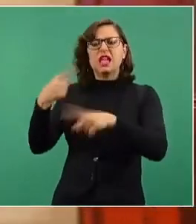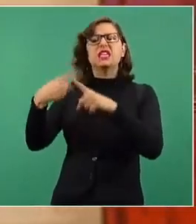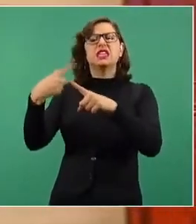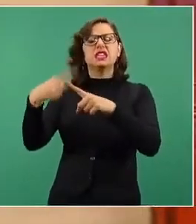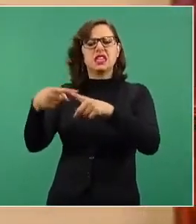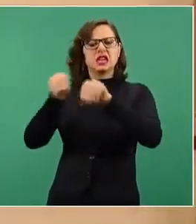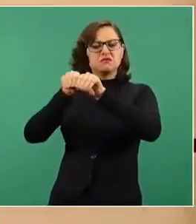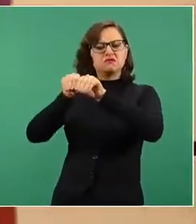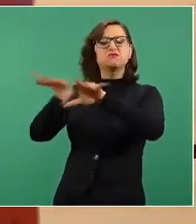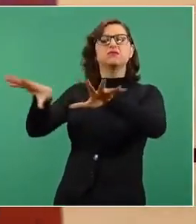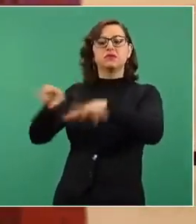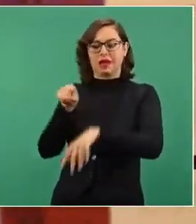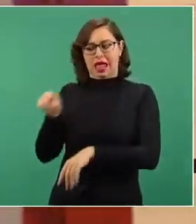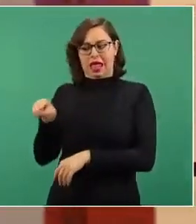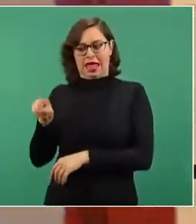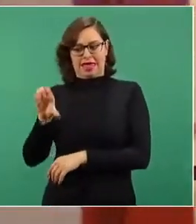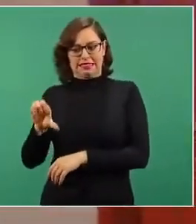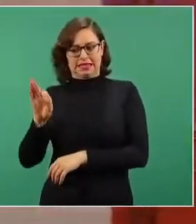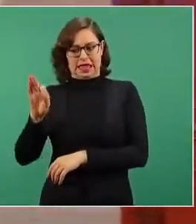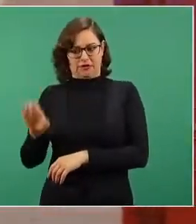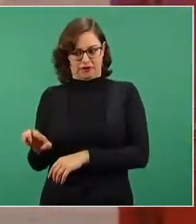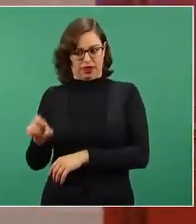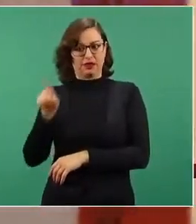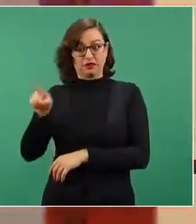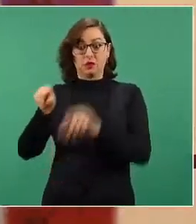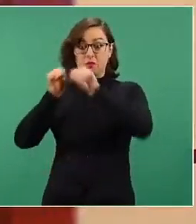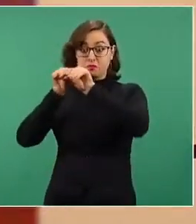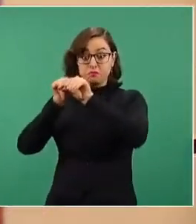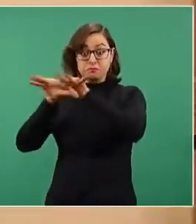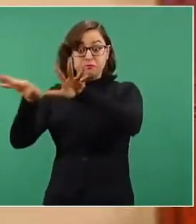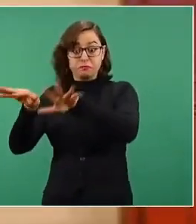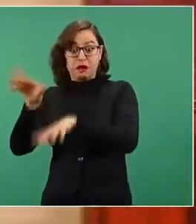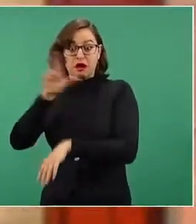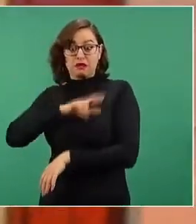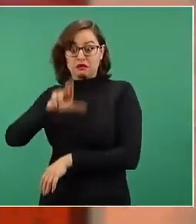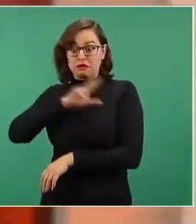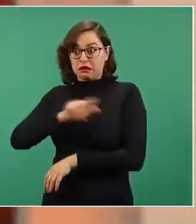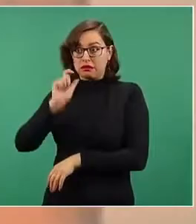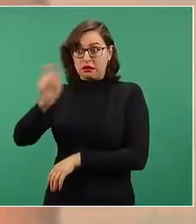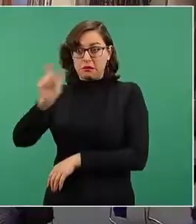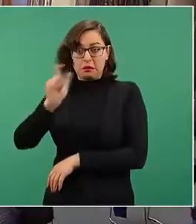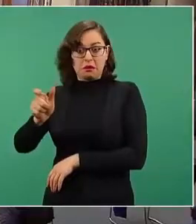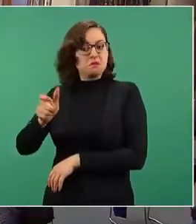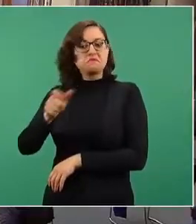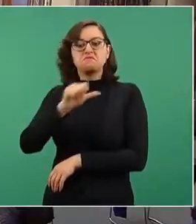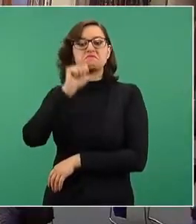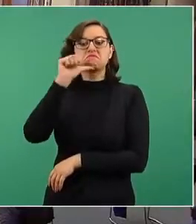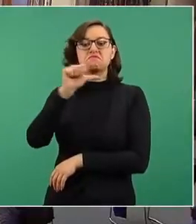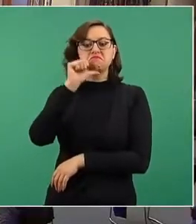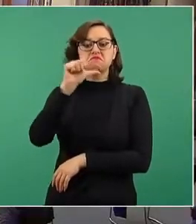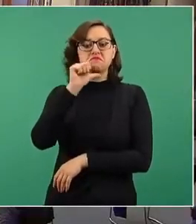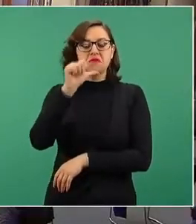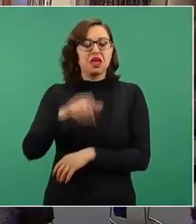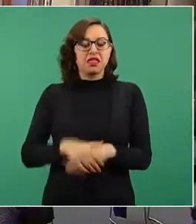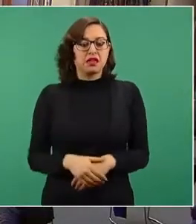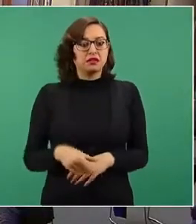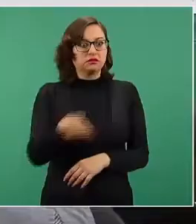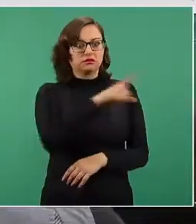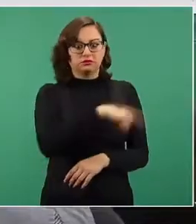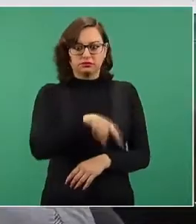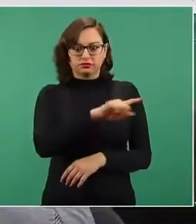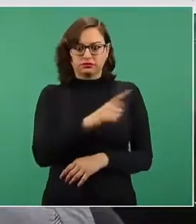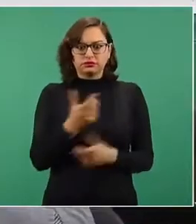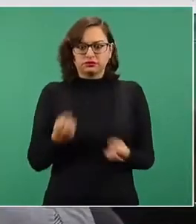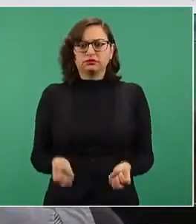la CFE que mencionó el director de la Comisión Federal de Electricidad, pues es equivalente al presupuesto anual del Estado de Chihuahua, porque luego nos dicen